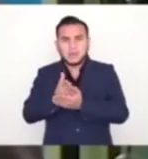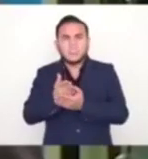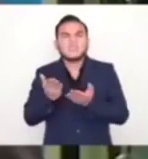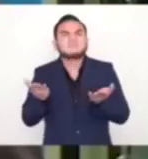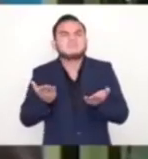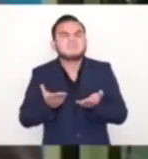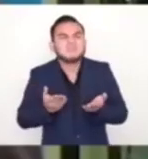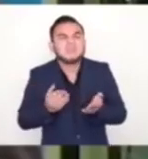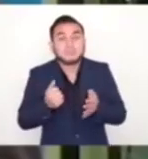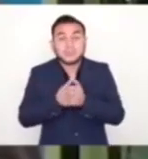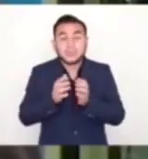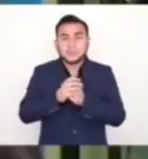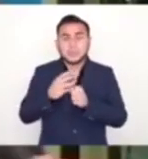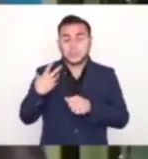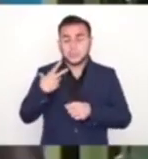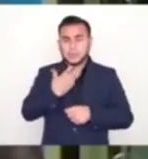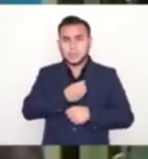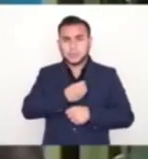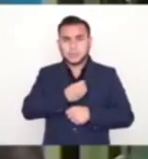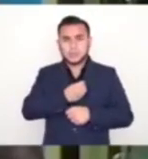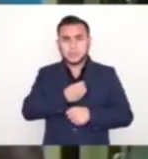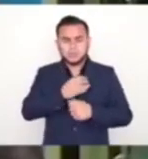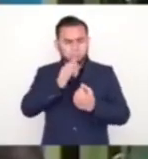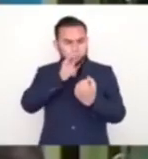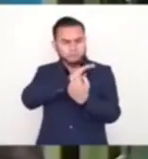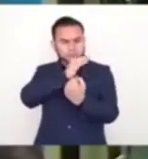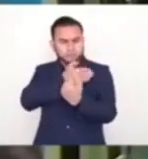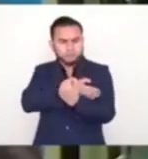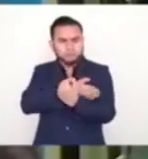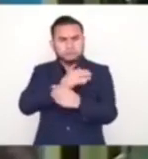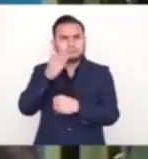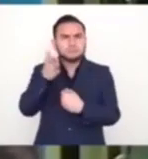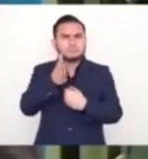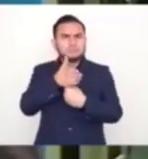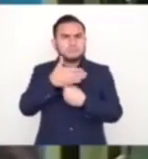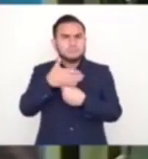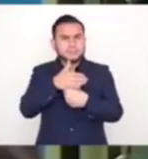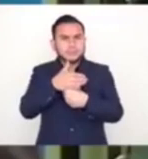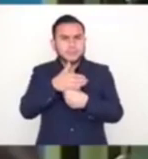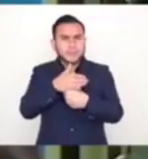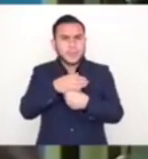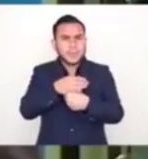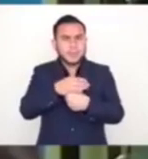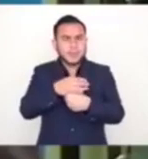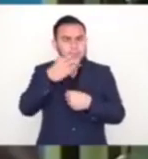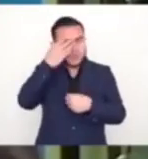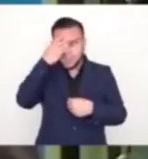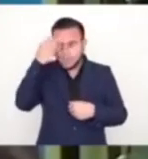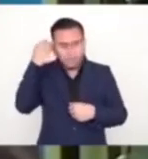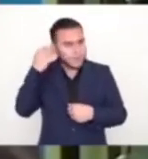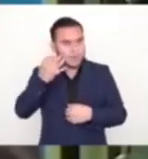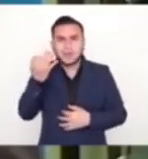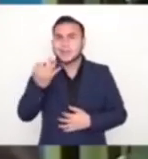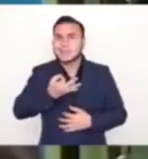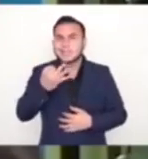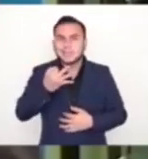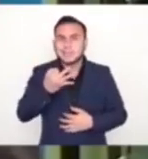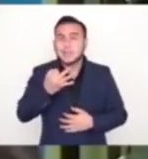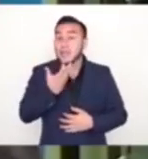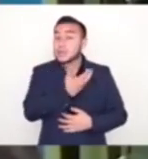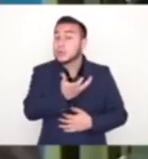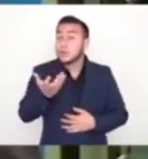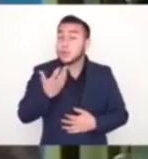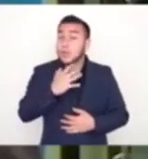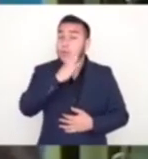en nuestras propias cuotas de poder partidarias, y olvidarnos de lo que son las necesidades del país. Entonces hay un